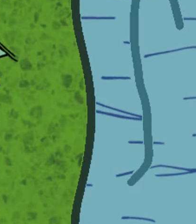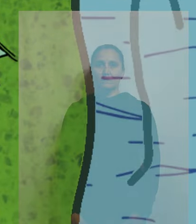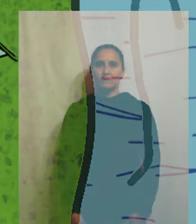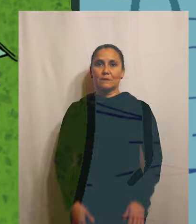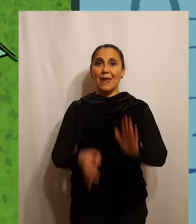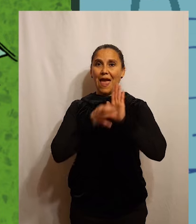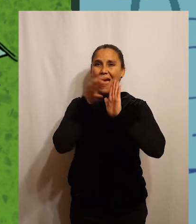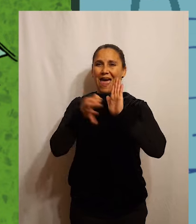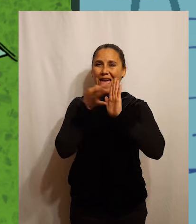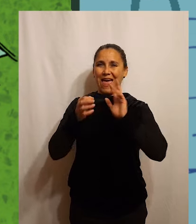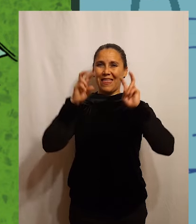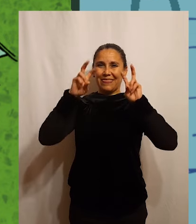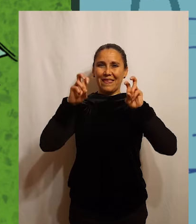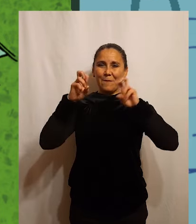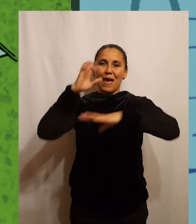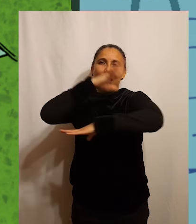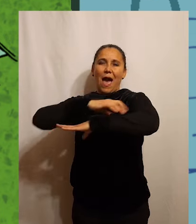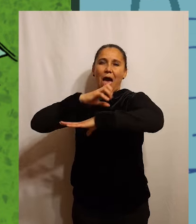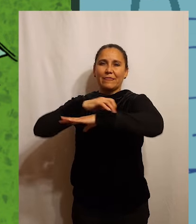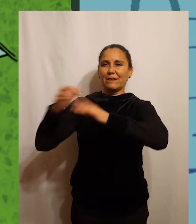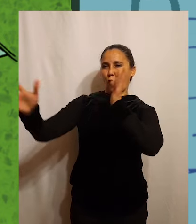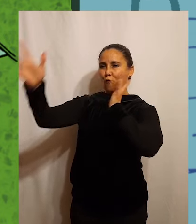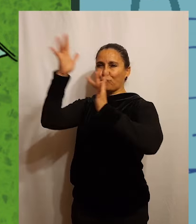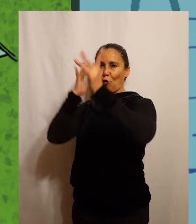El Gatito del Bosque